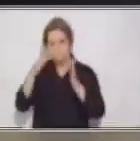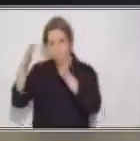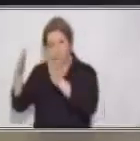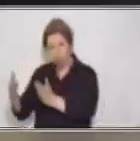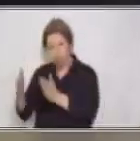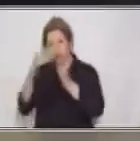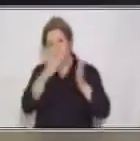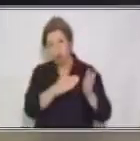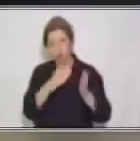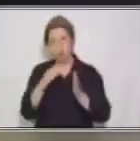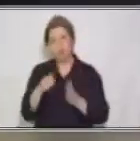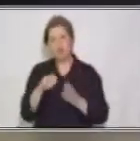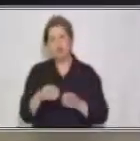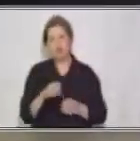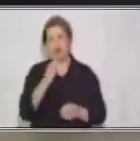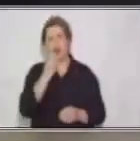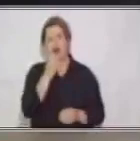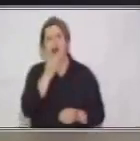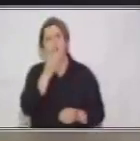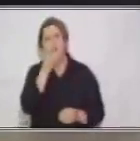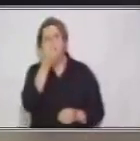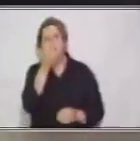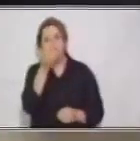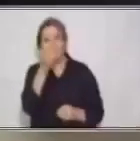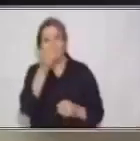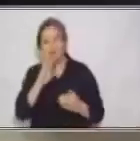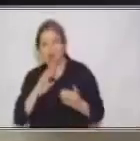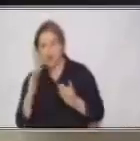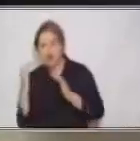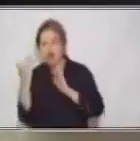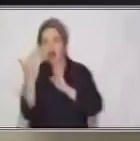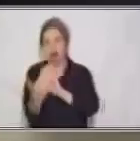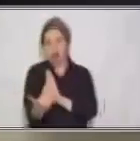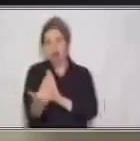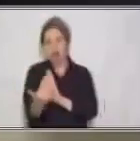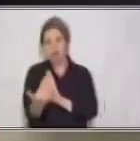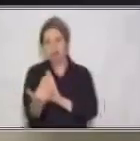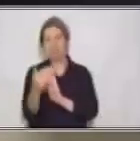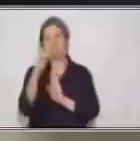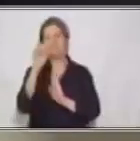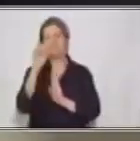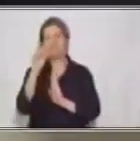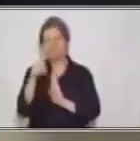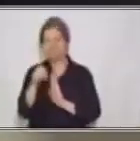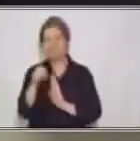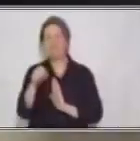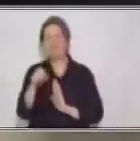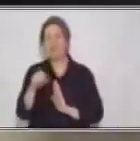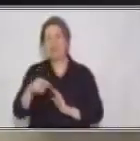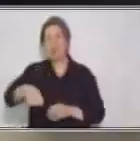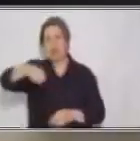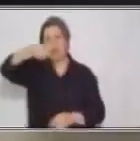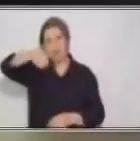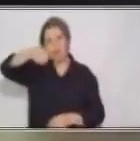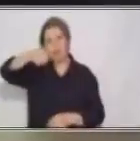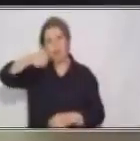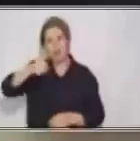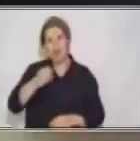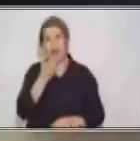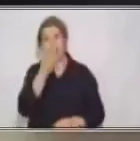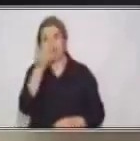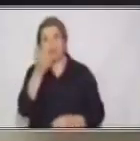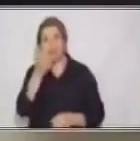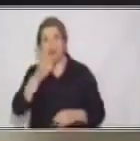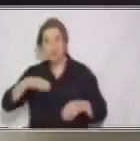está ante la canasta. La manzana está bajo la canasta. La